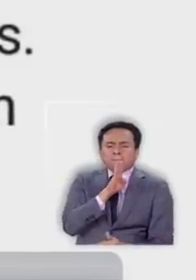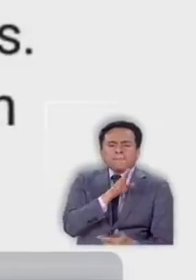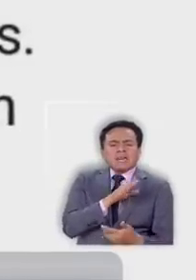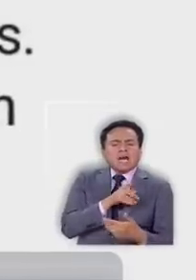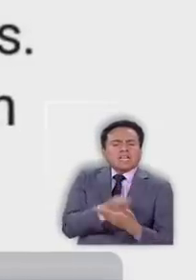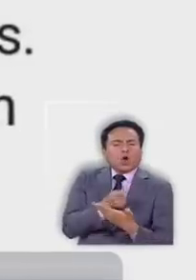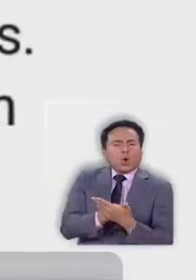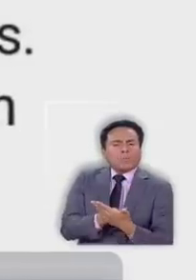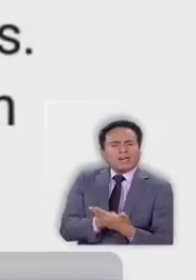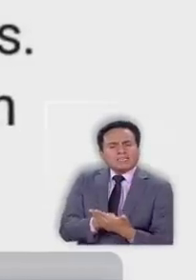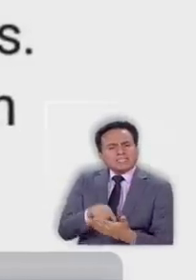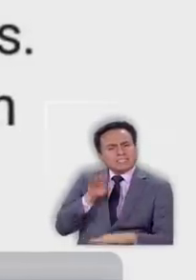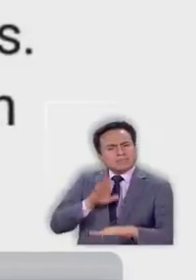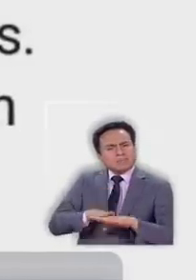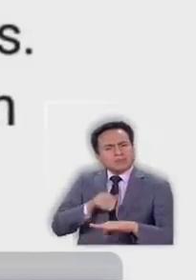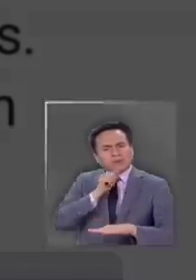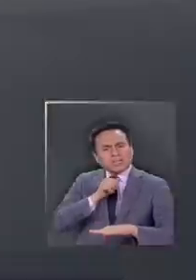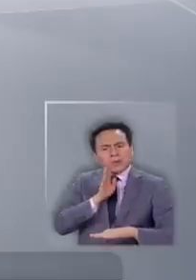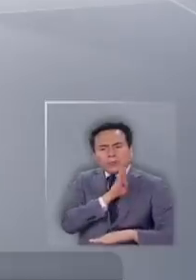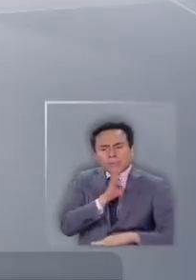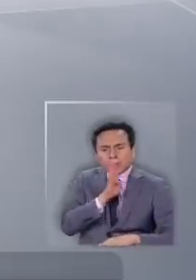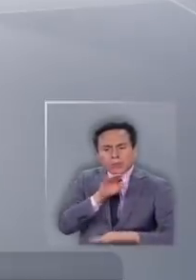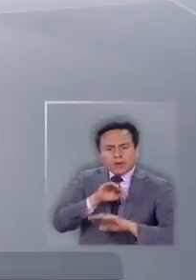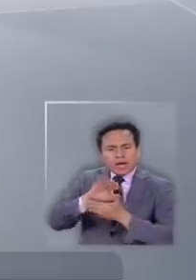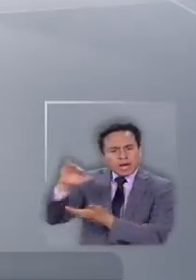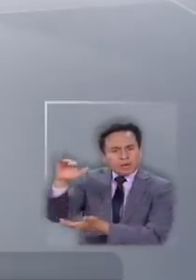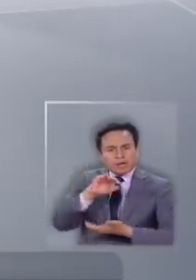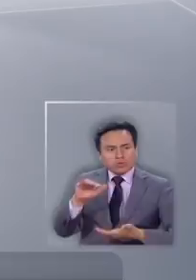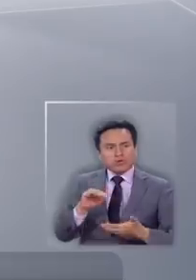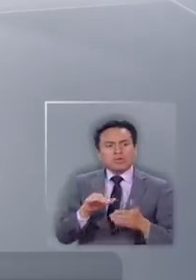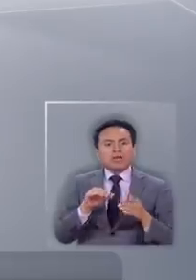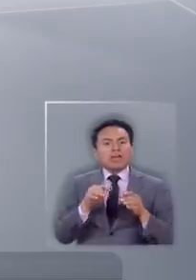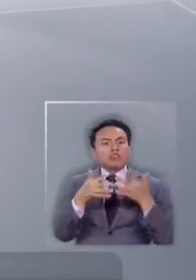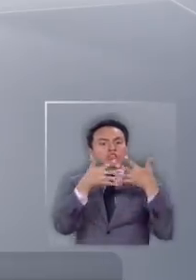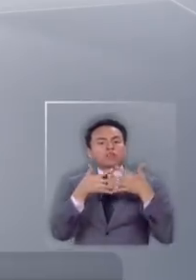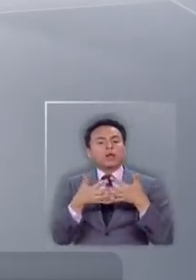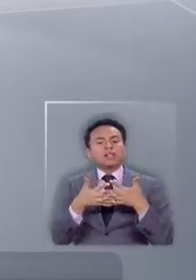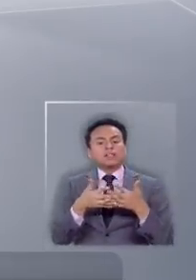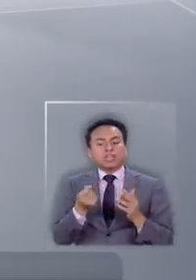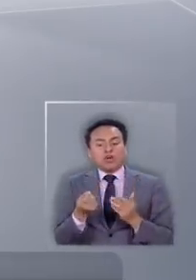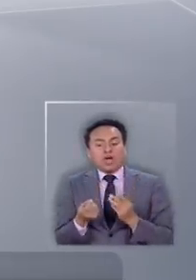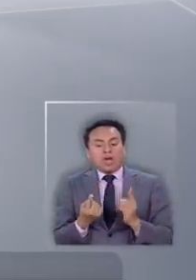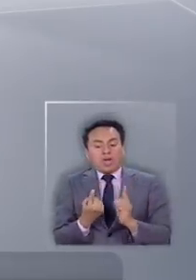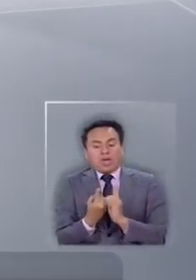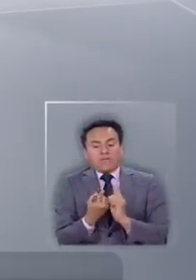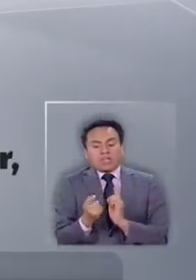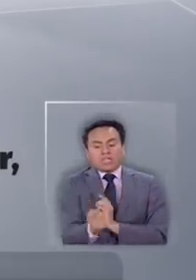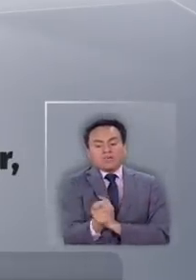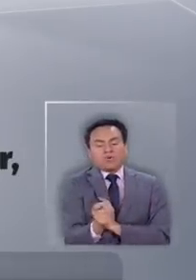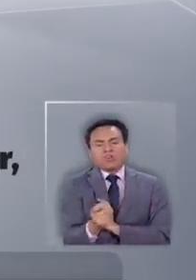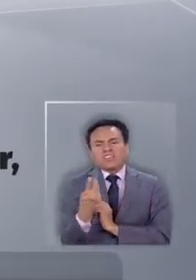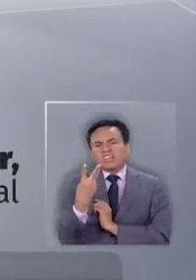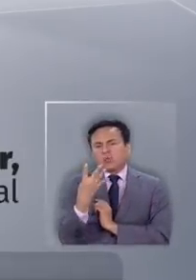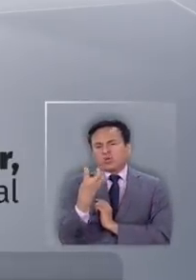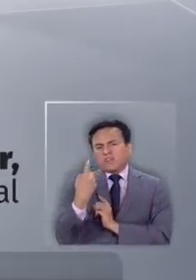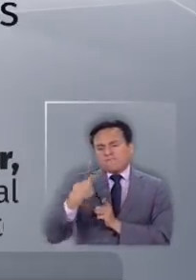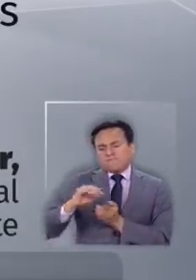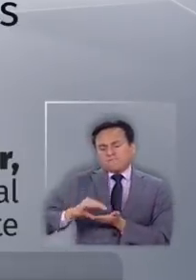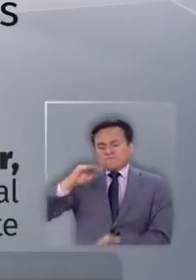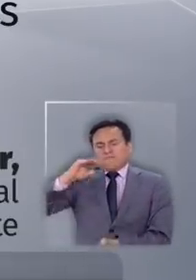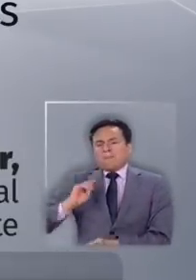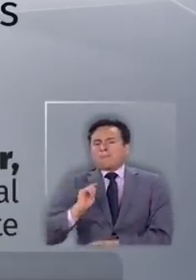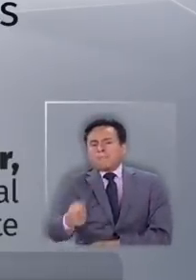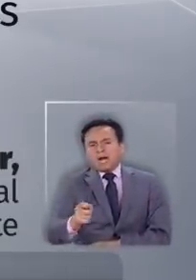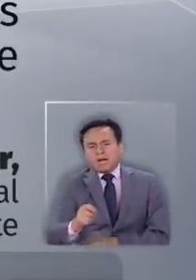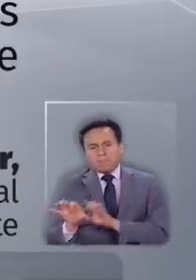supuesta compra ilegal de cargamentos. En la pista los estadounidenses sacan el dinero en efectivo y pagan tres o cuatro veces el